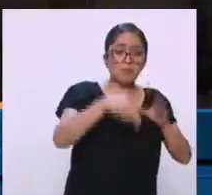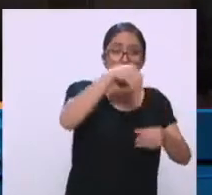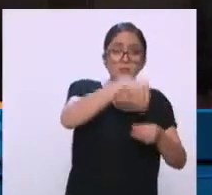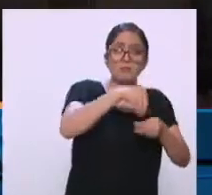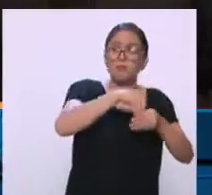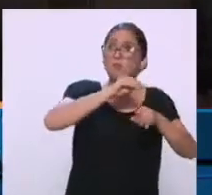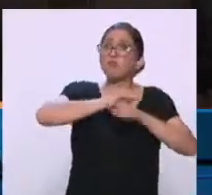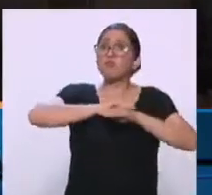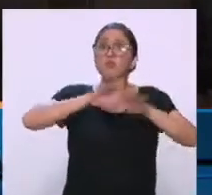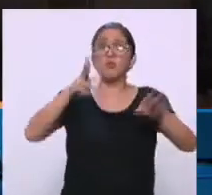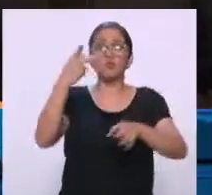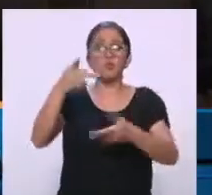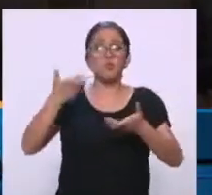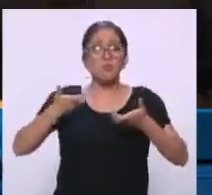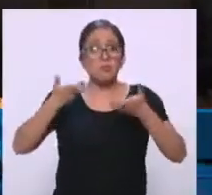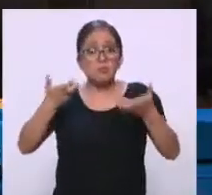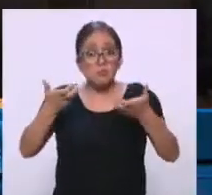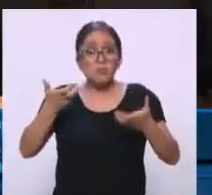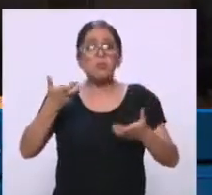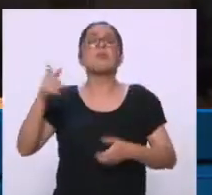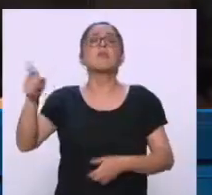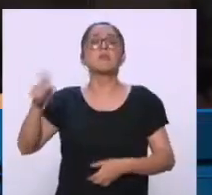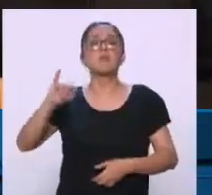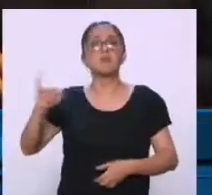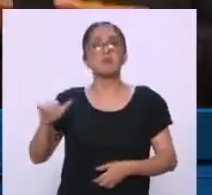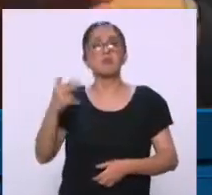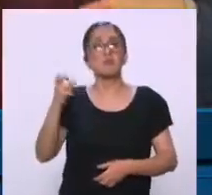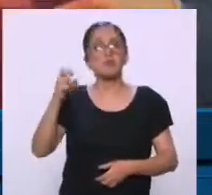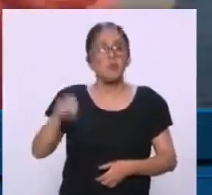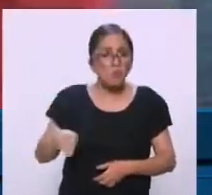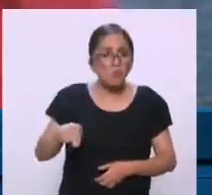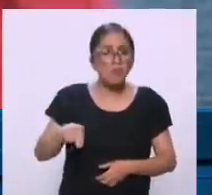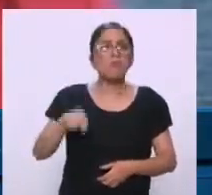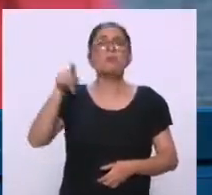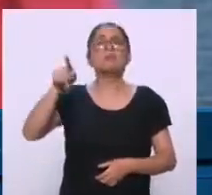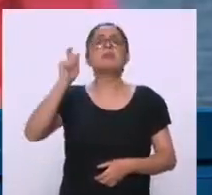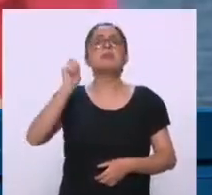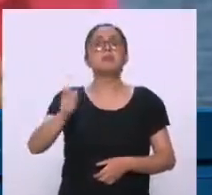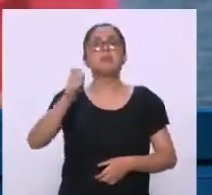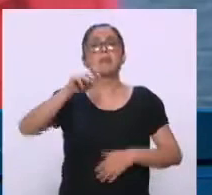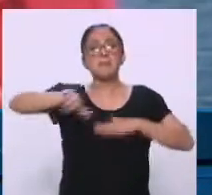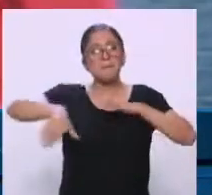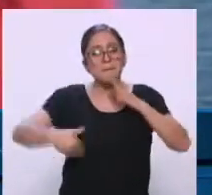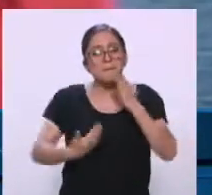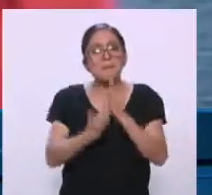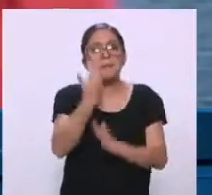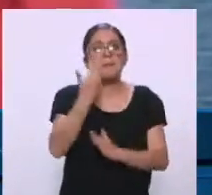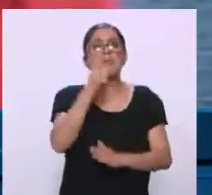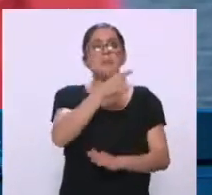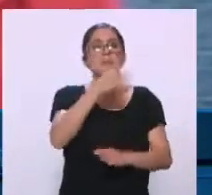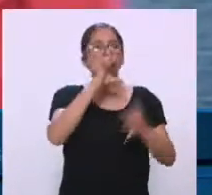John Ackerman, al día siguiente, denunció que había drones